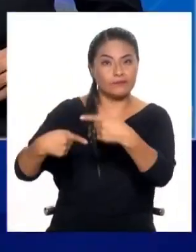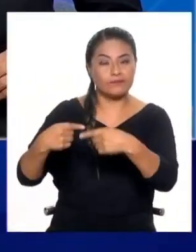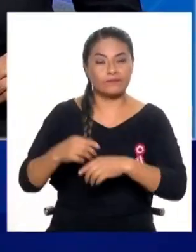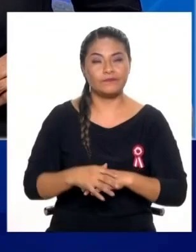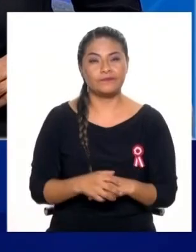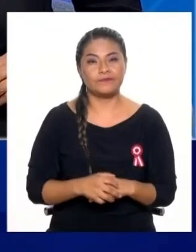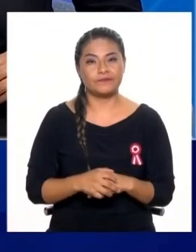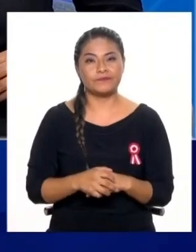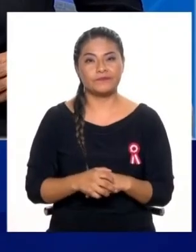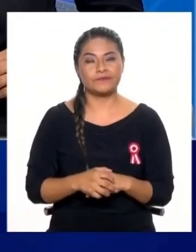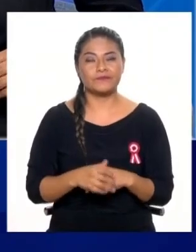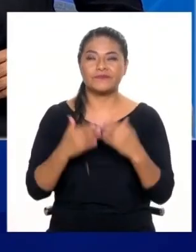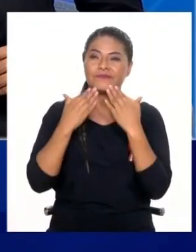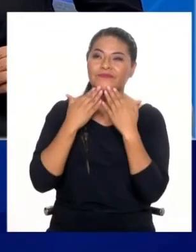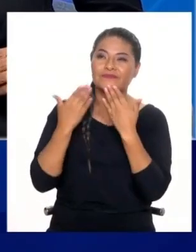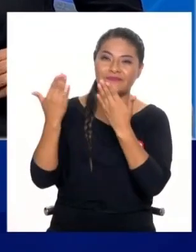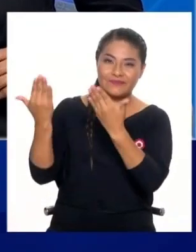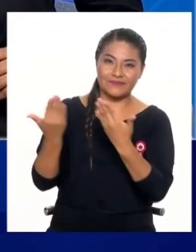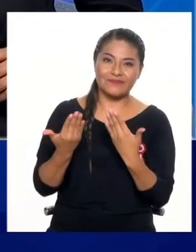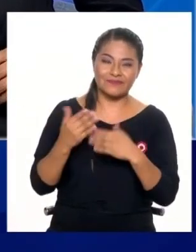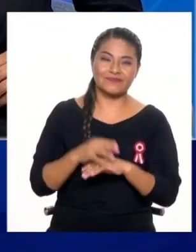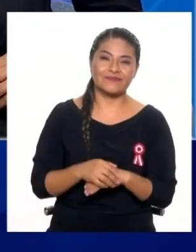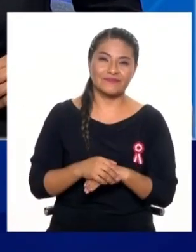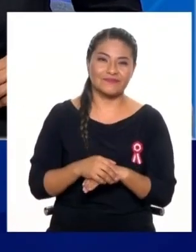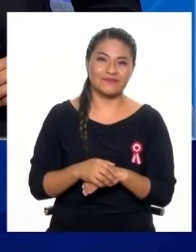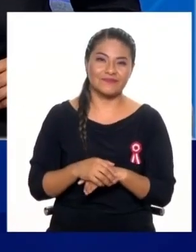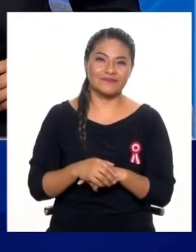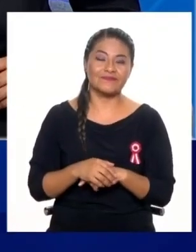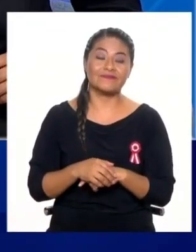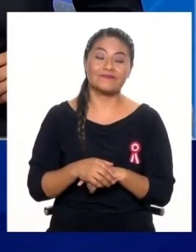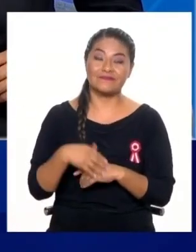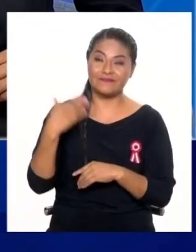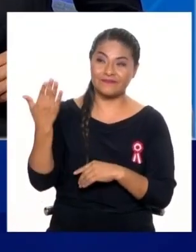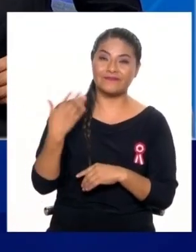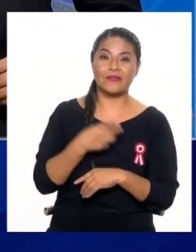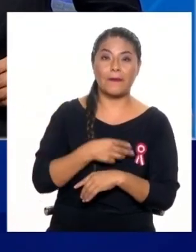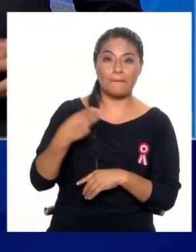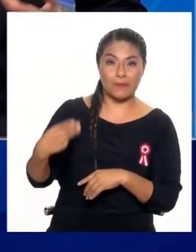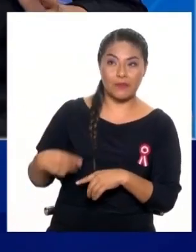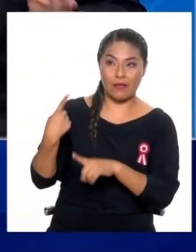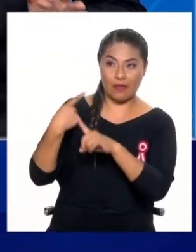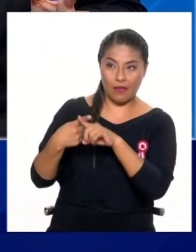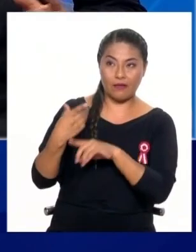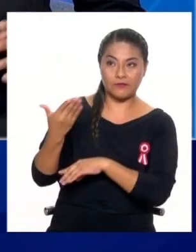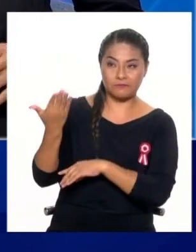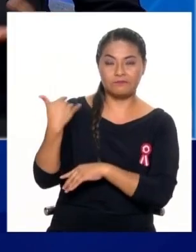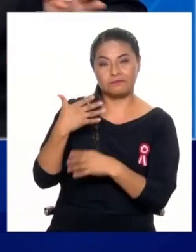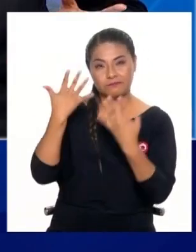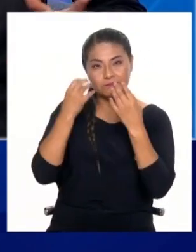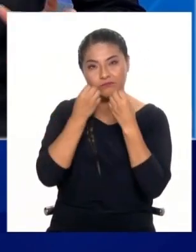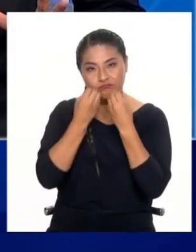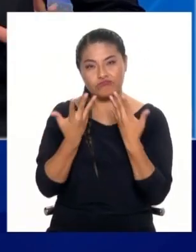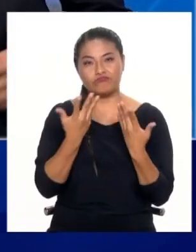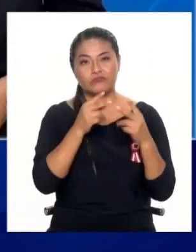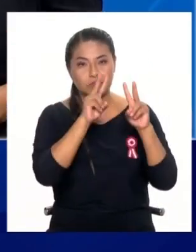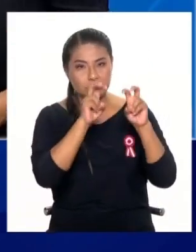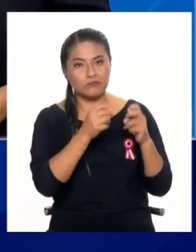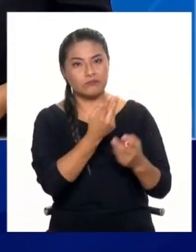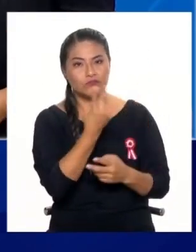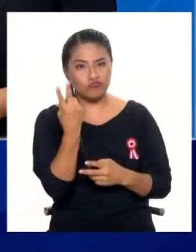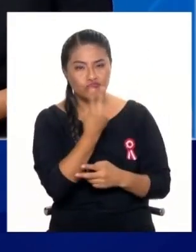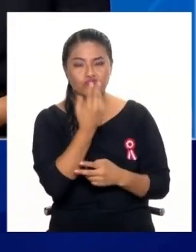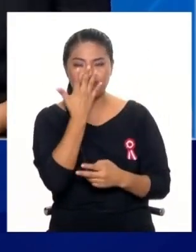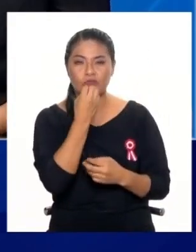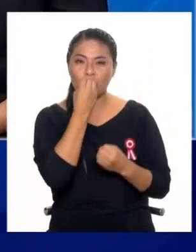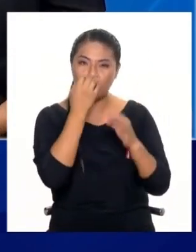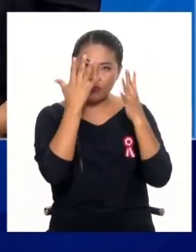Tal cual. Muchísimas gracias al ex ministro Miguel Estrada, además investigador, en verdad una estupenda dupla. Muchas gracias. Como